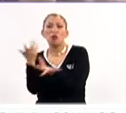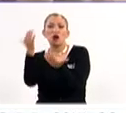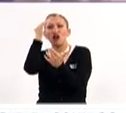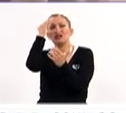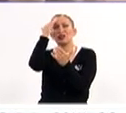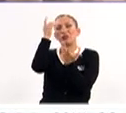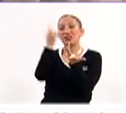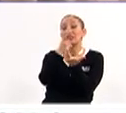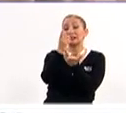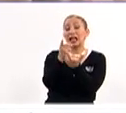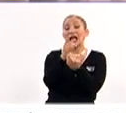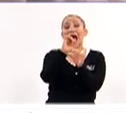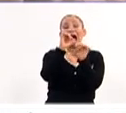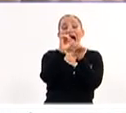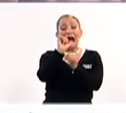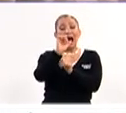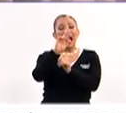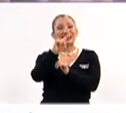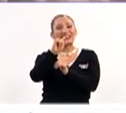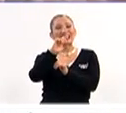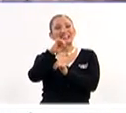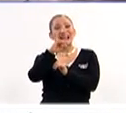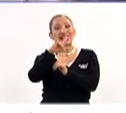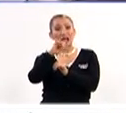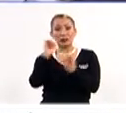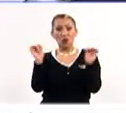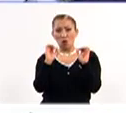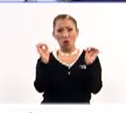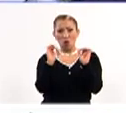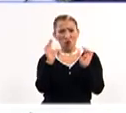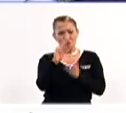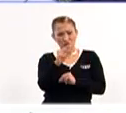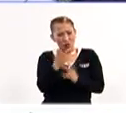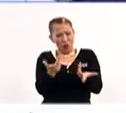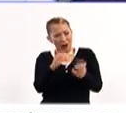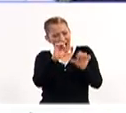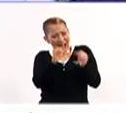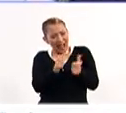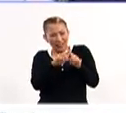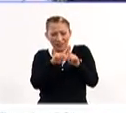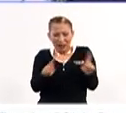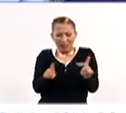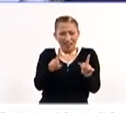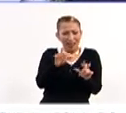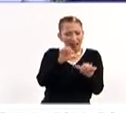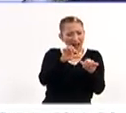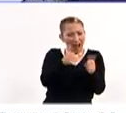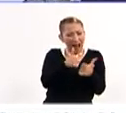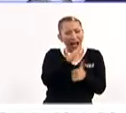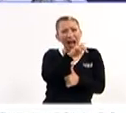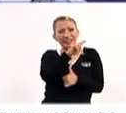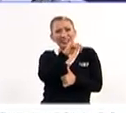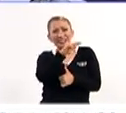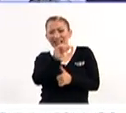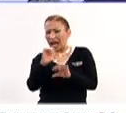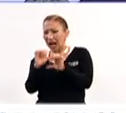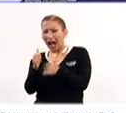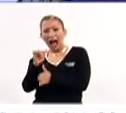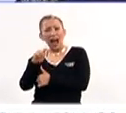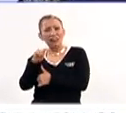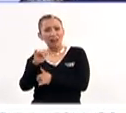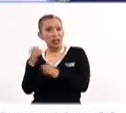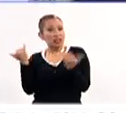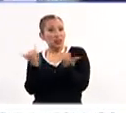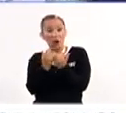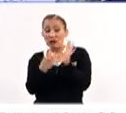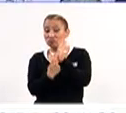conocemos, mucha gente le dice artesanía, para mí son artistas. No hay una diferencia en este tipo de Es una propuesta estética también.